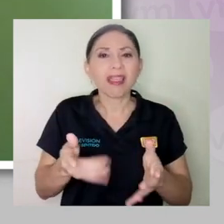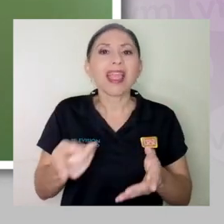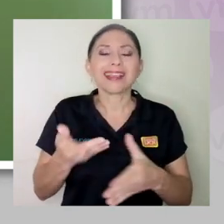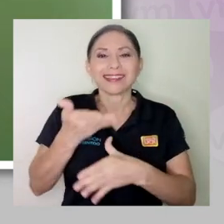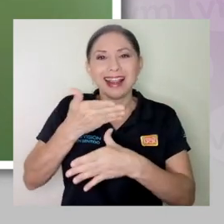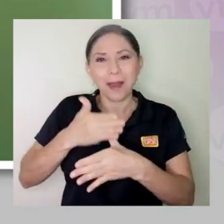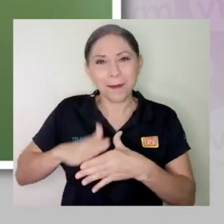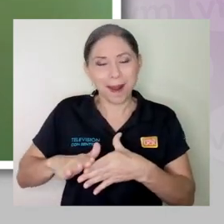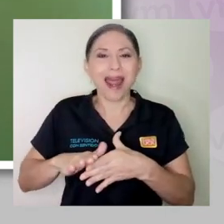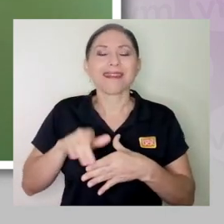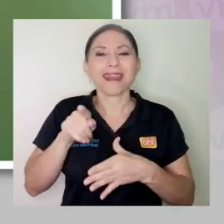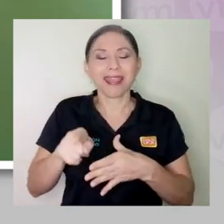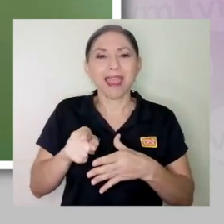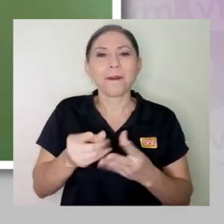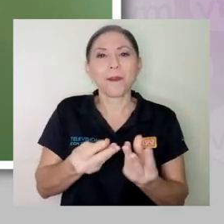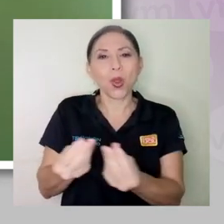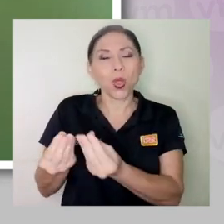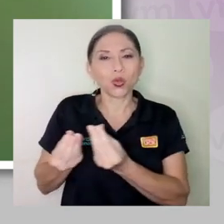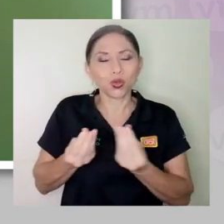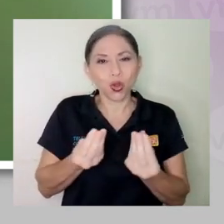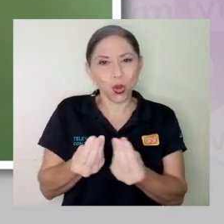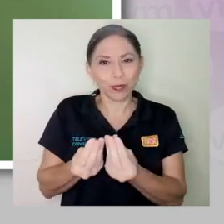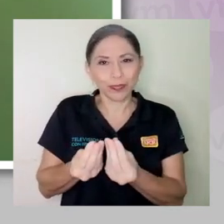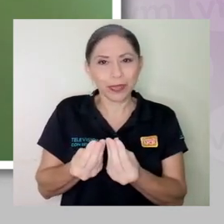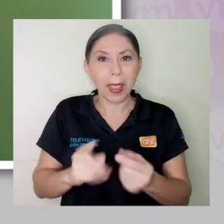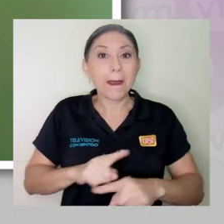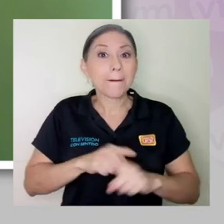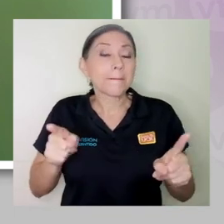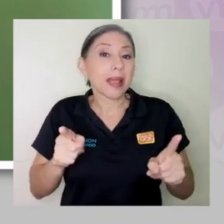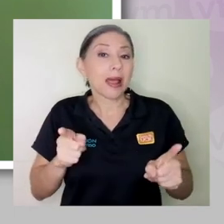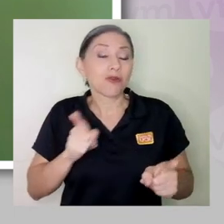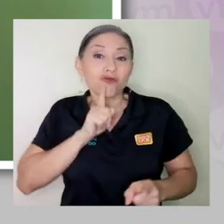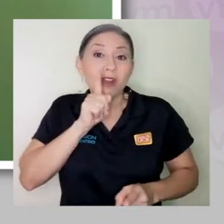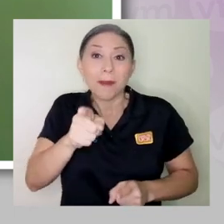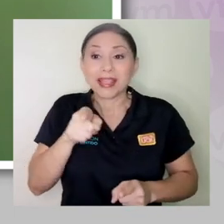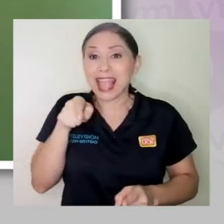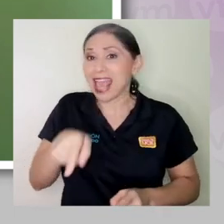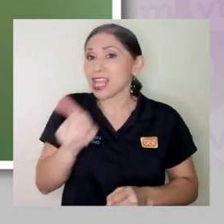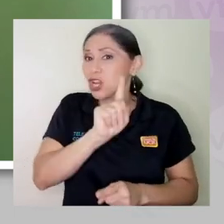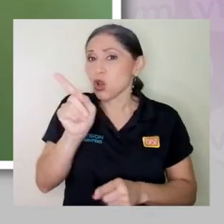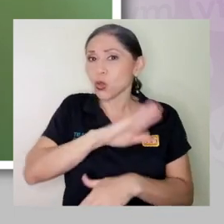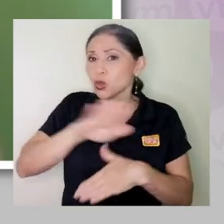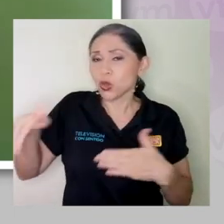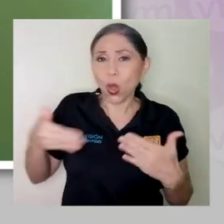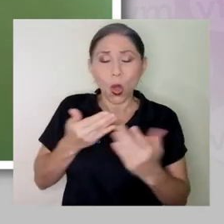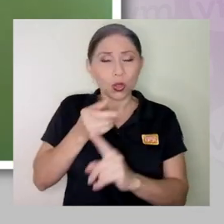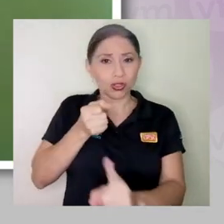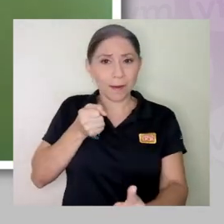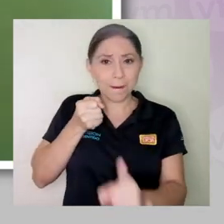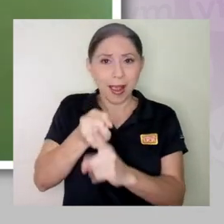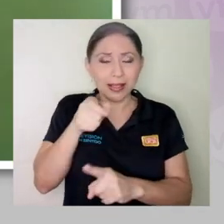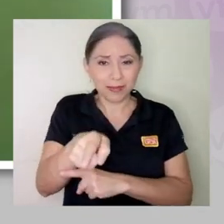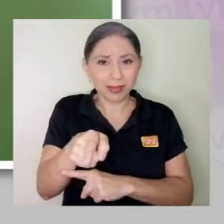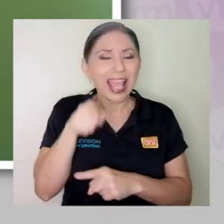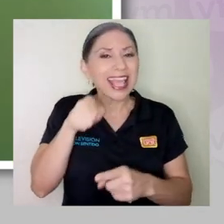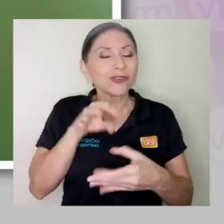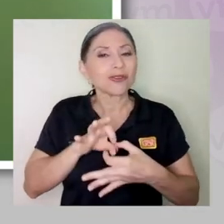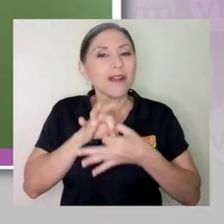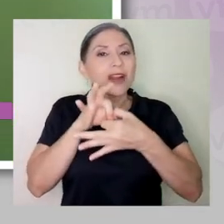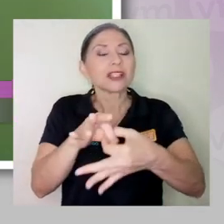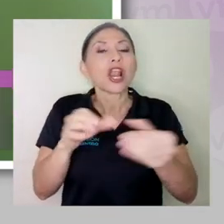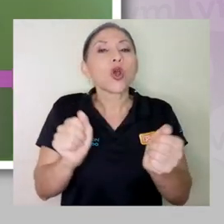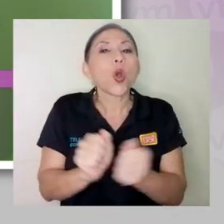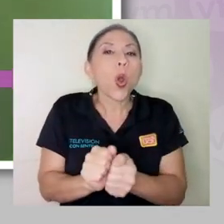producción, ¿verdad? Sin embargo, ahí tal vez no tenemos tanto impacto todos porque eso va más